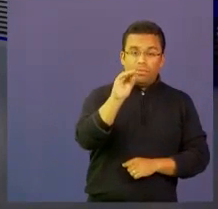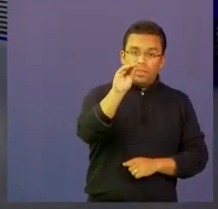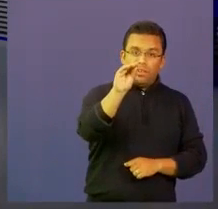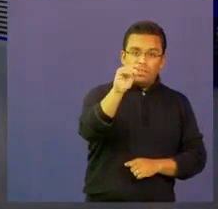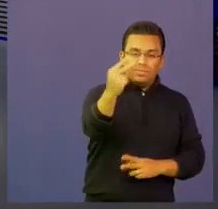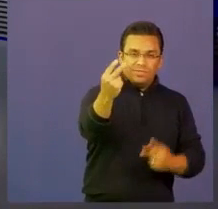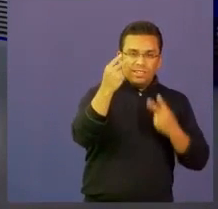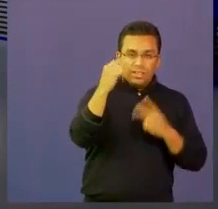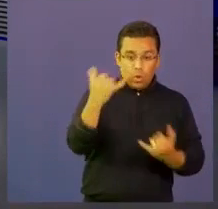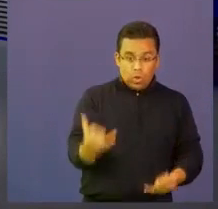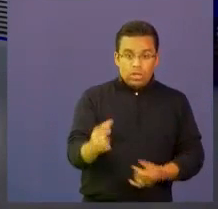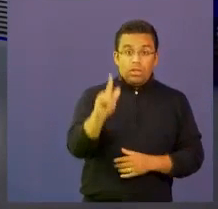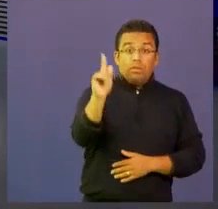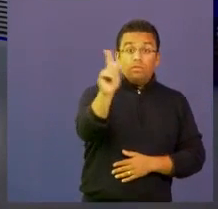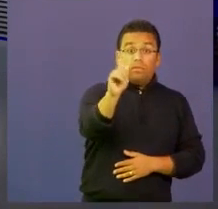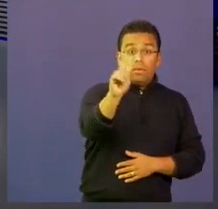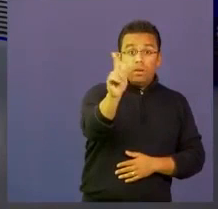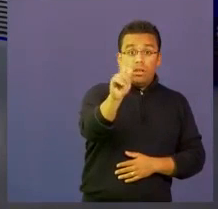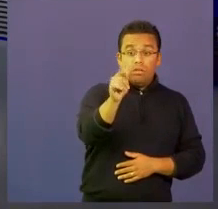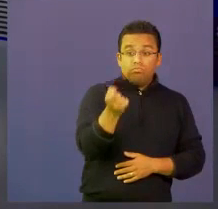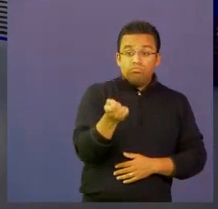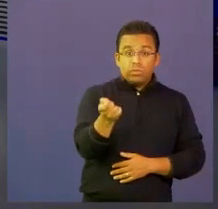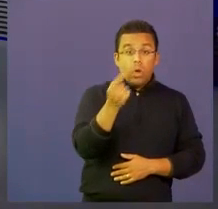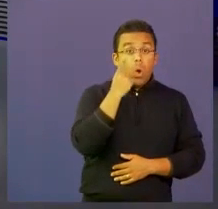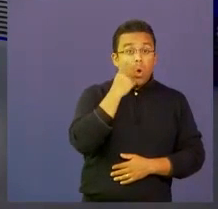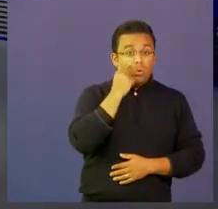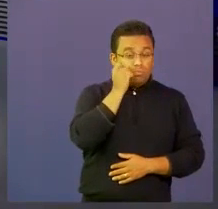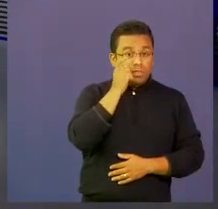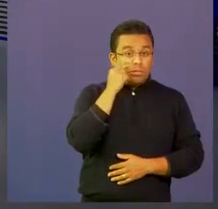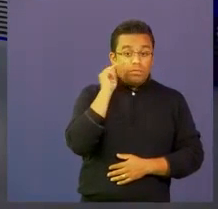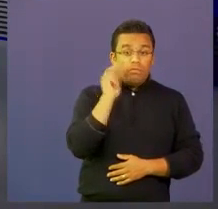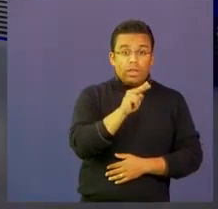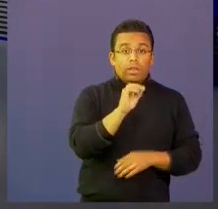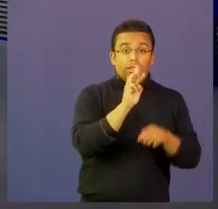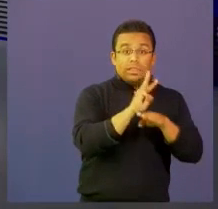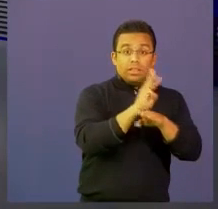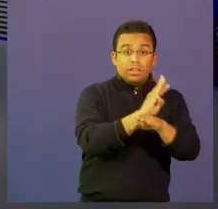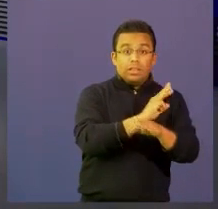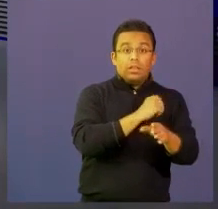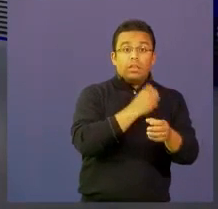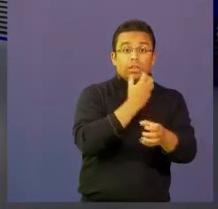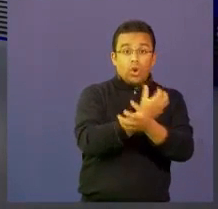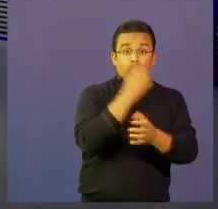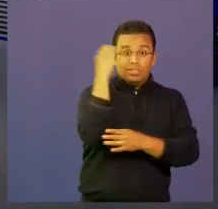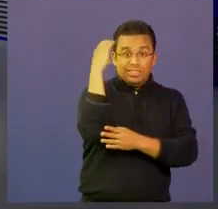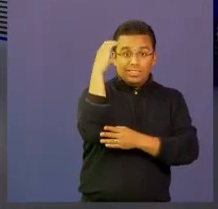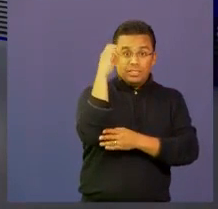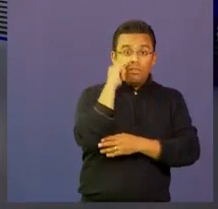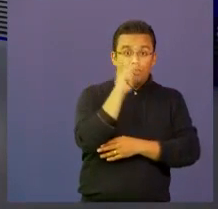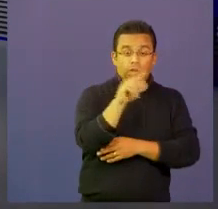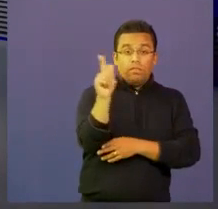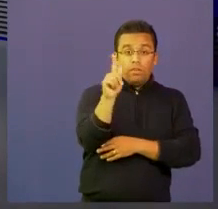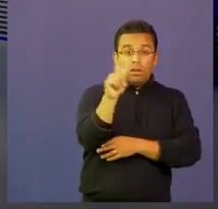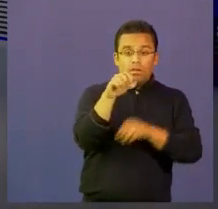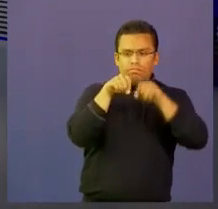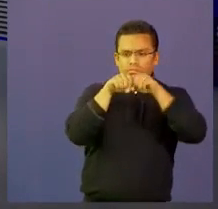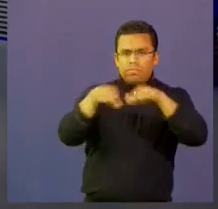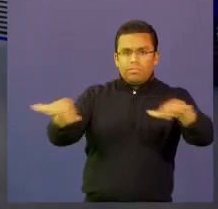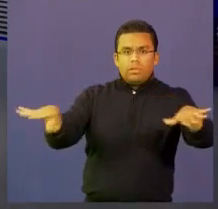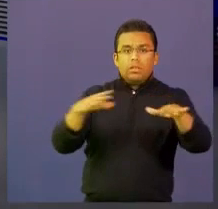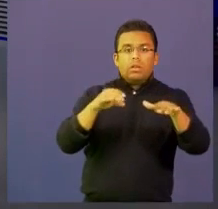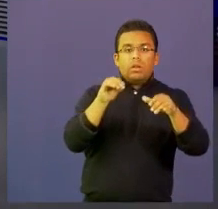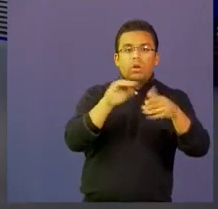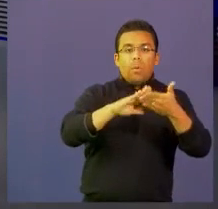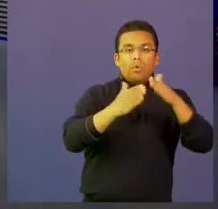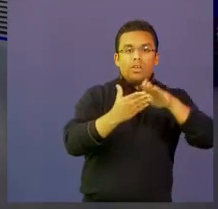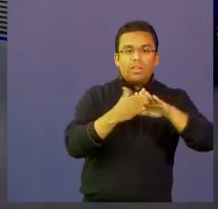viendo, es muy importante que estén atentos a la página de conciencias, porque vamos a lanzar nuestra comunidad virtual. Una comunidad